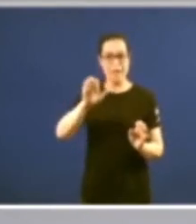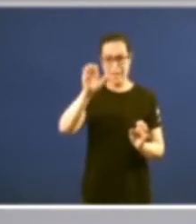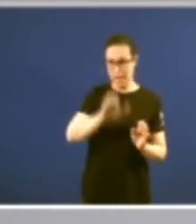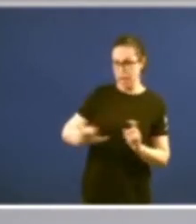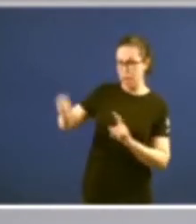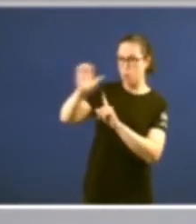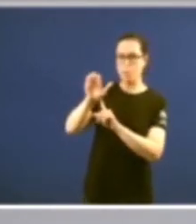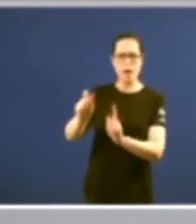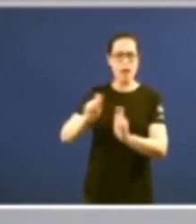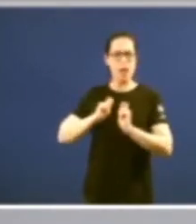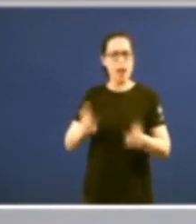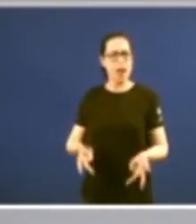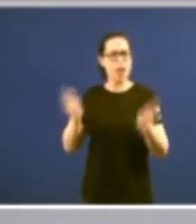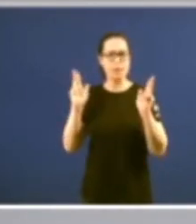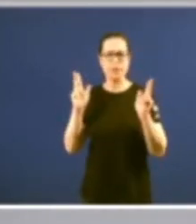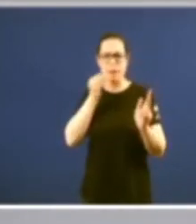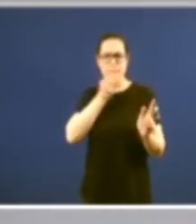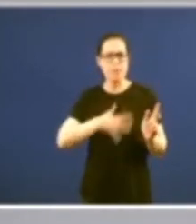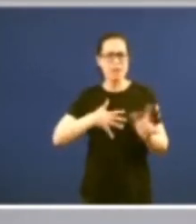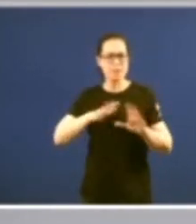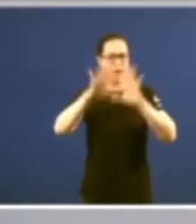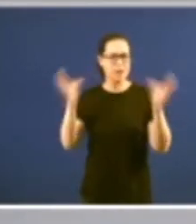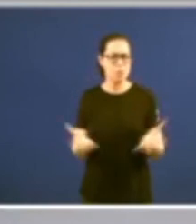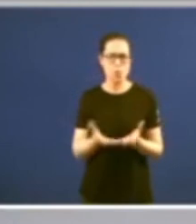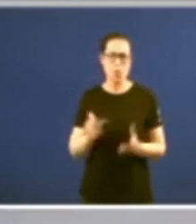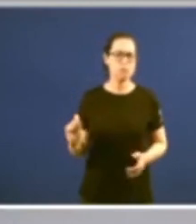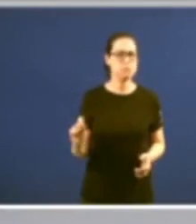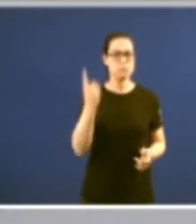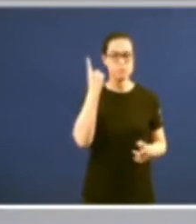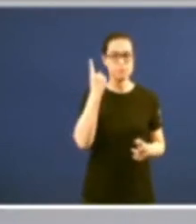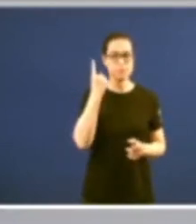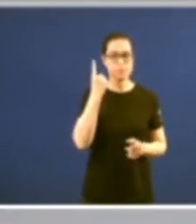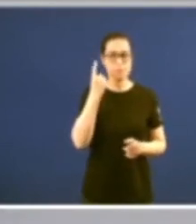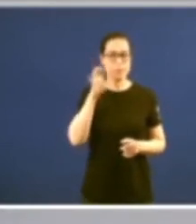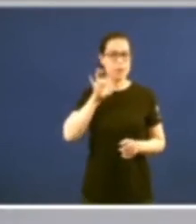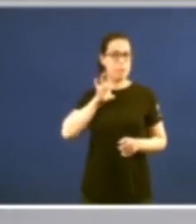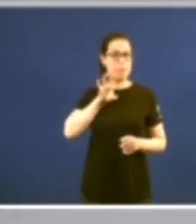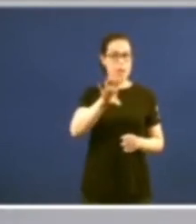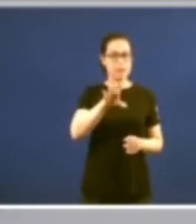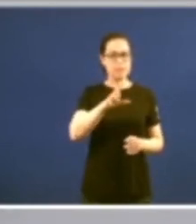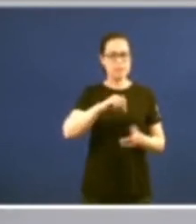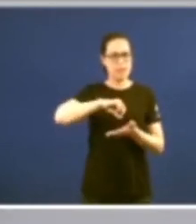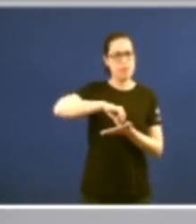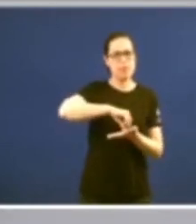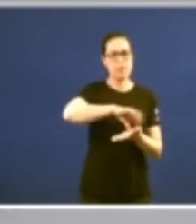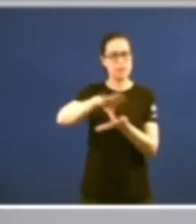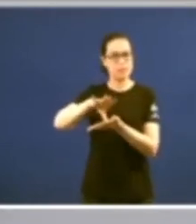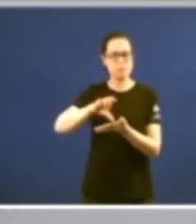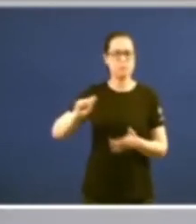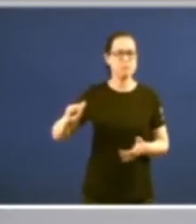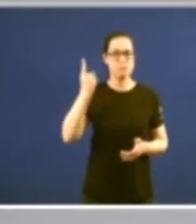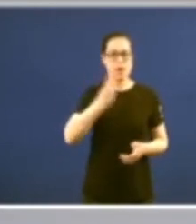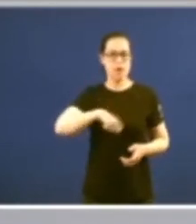e máis benestar do mundo e o país tamén máis descentralizado do mundo occidental que é